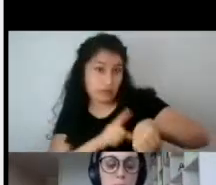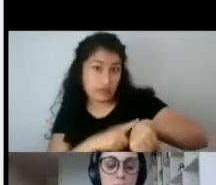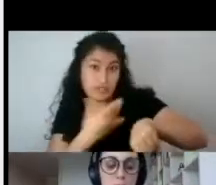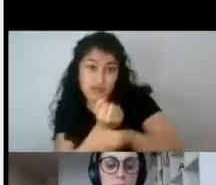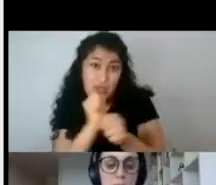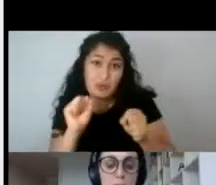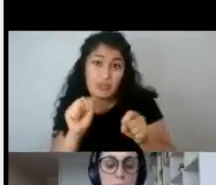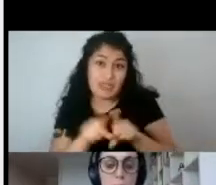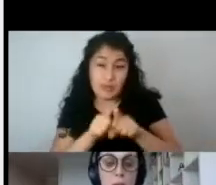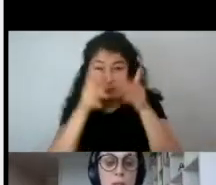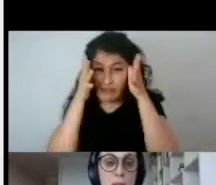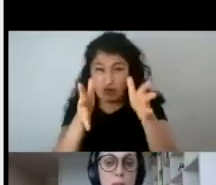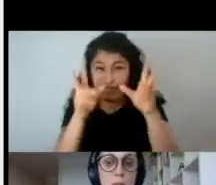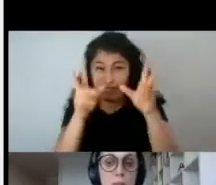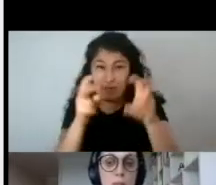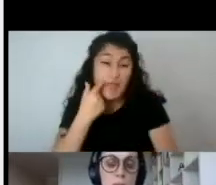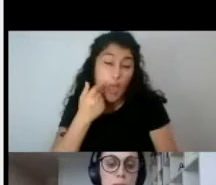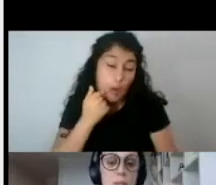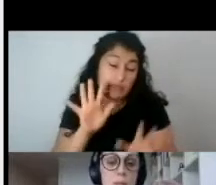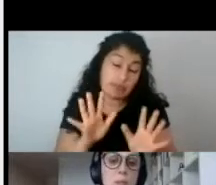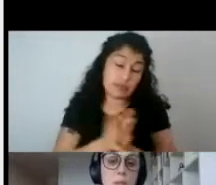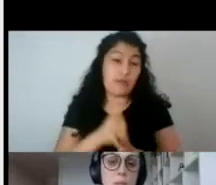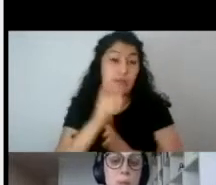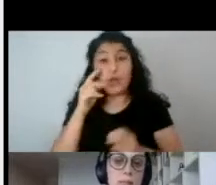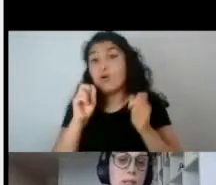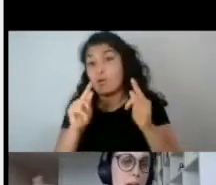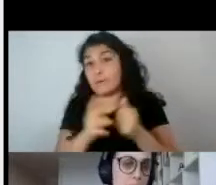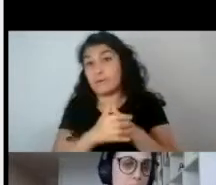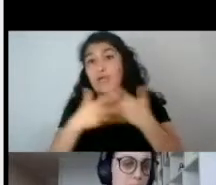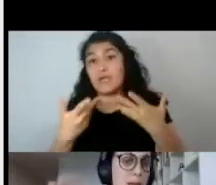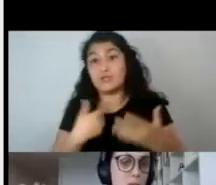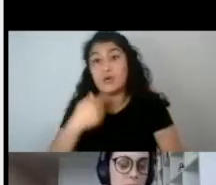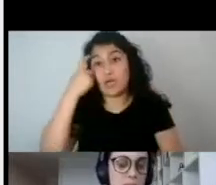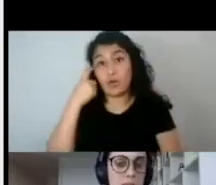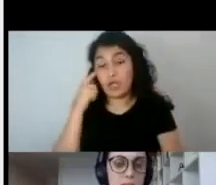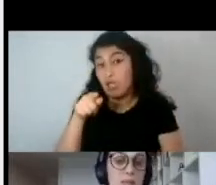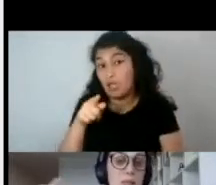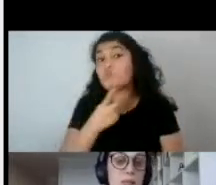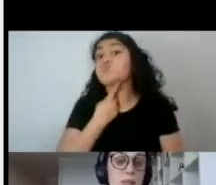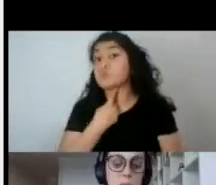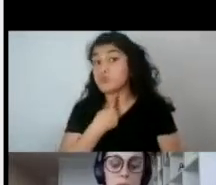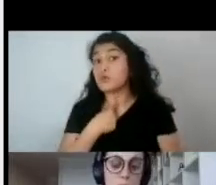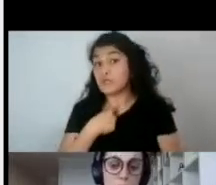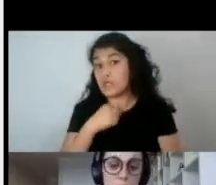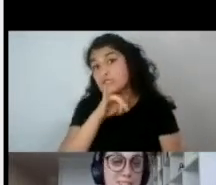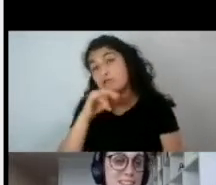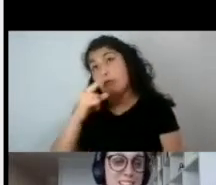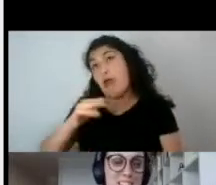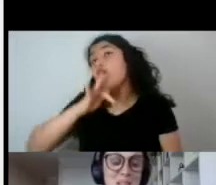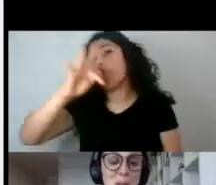poder enfocarnos en la masculinidad, pero, sin embargo, me parece que es algo que sería necesario retomar en otra